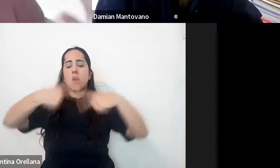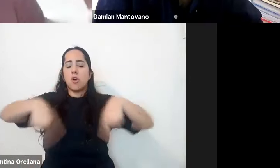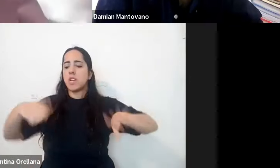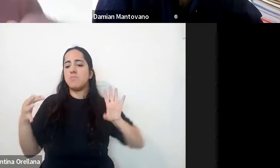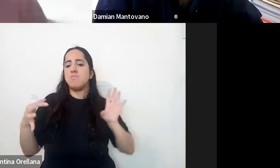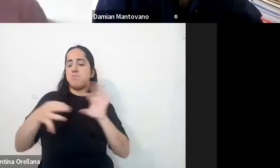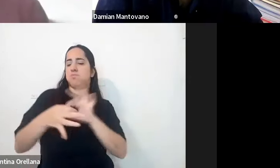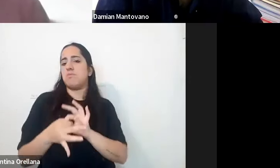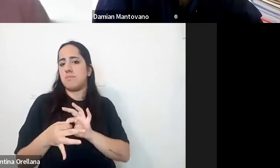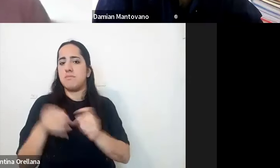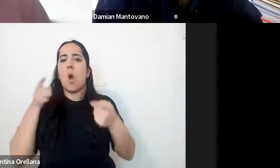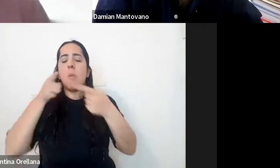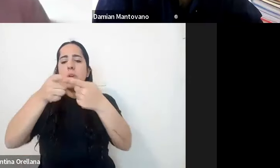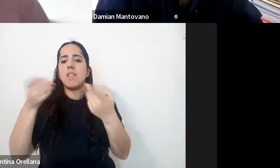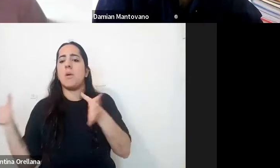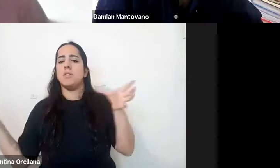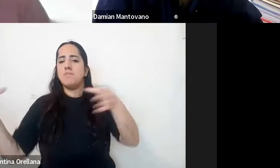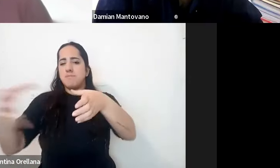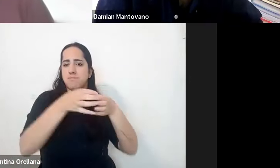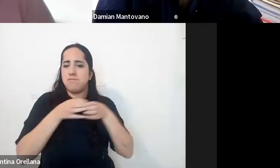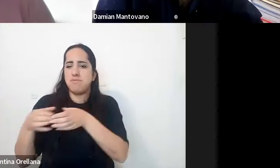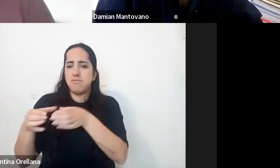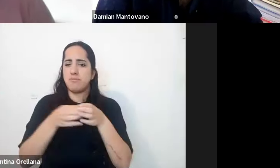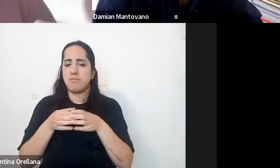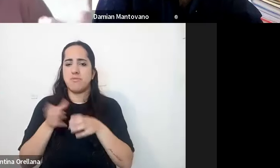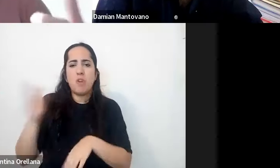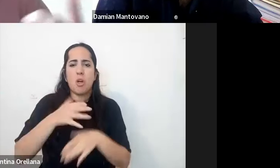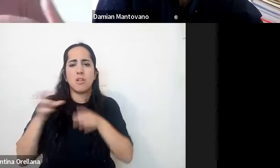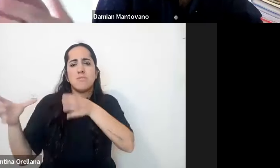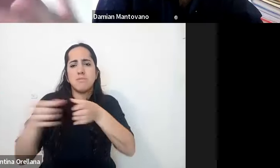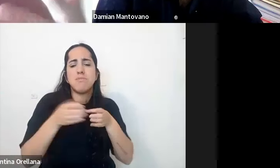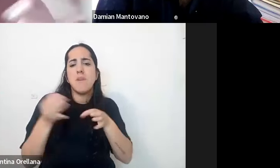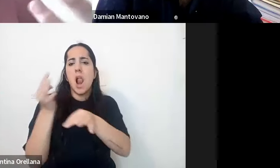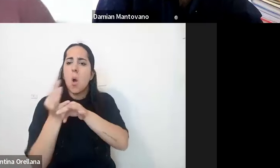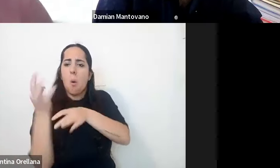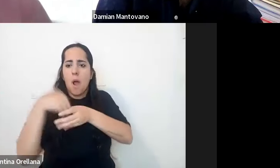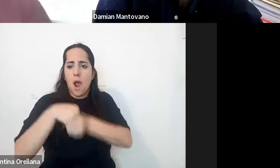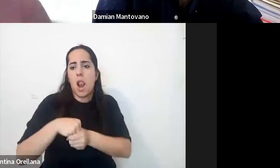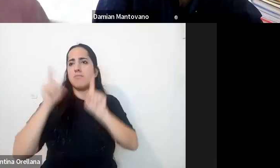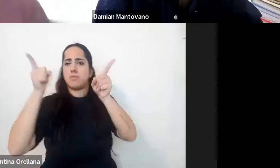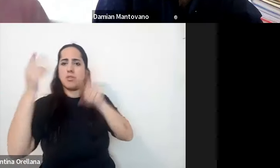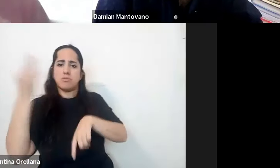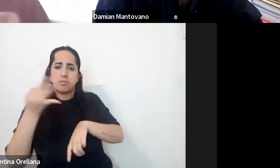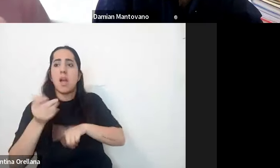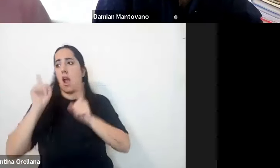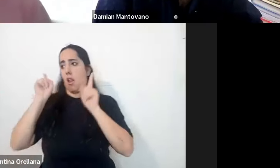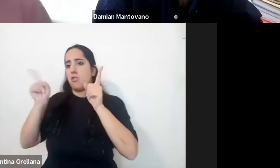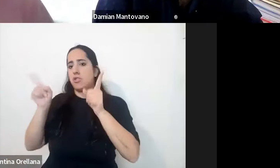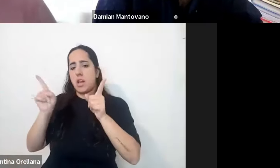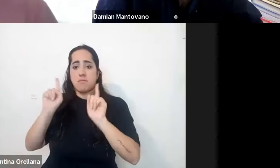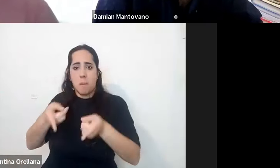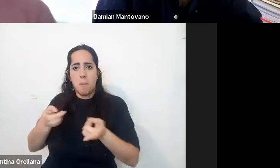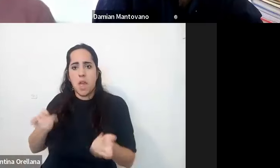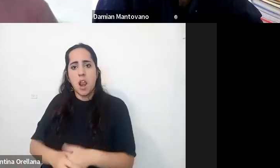a todos para lograr que todos juntos en la escuela los docentes especializados y no puedan